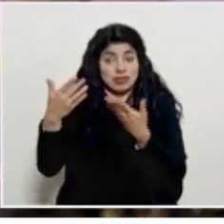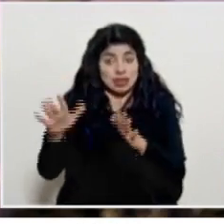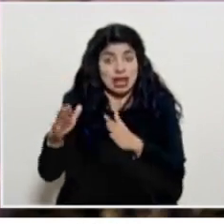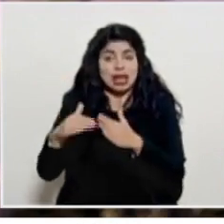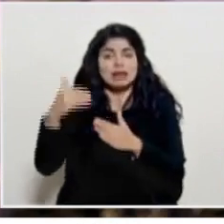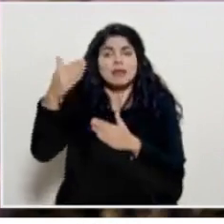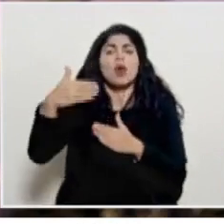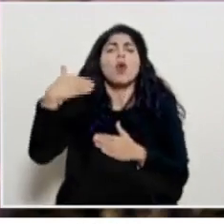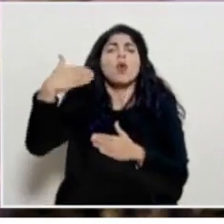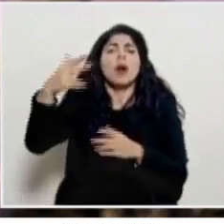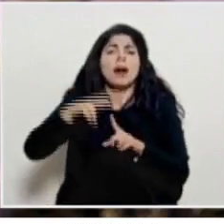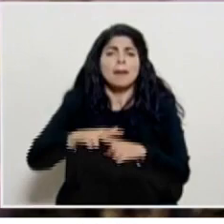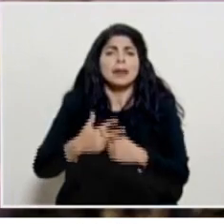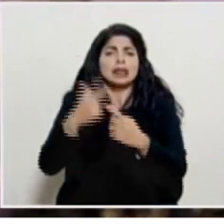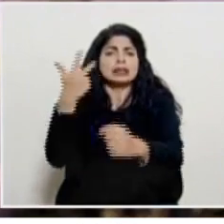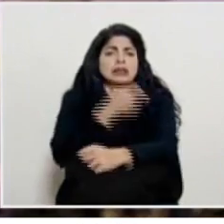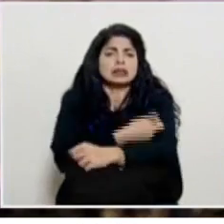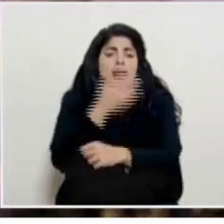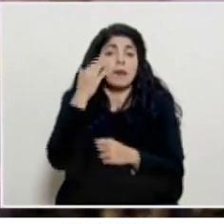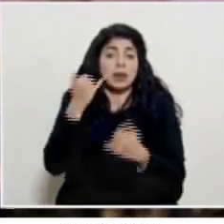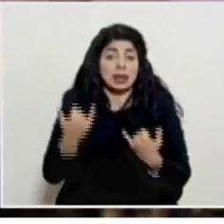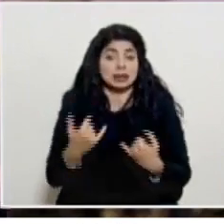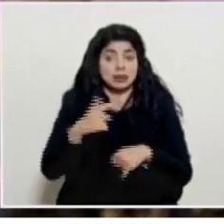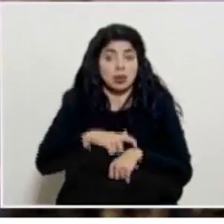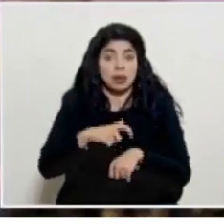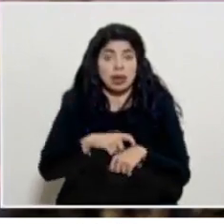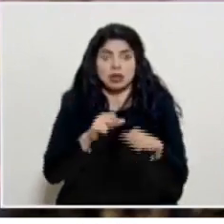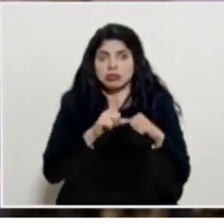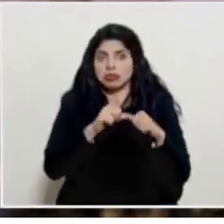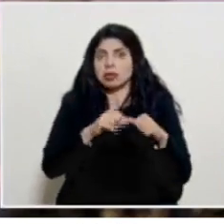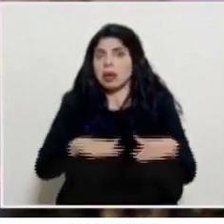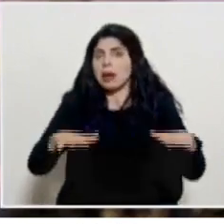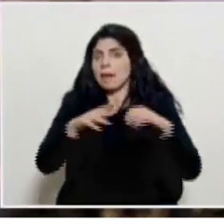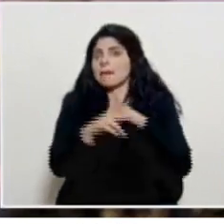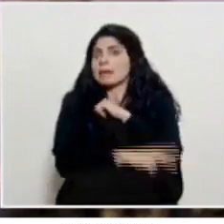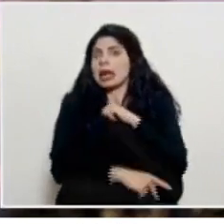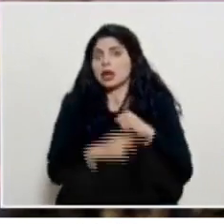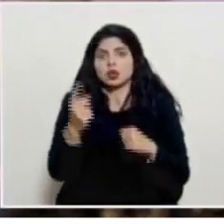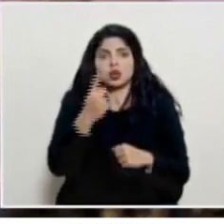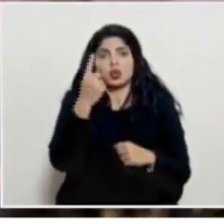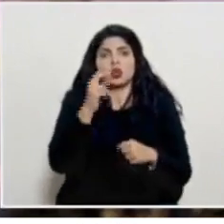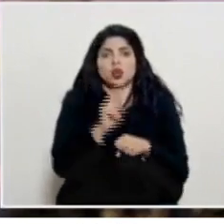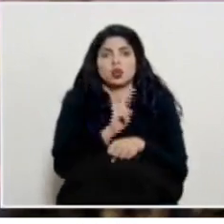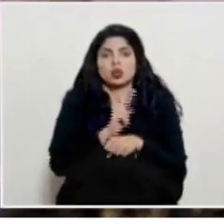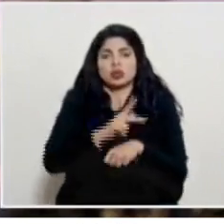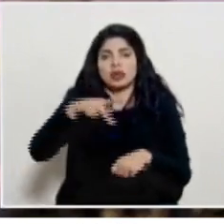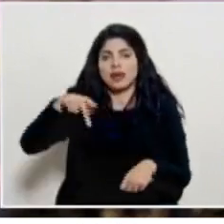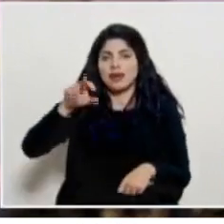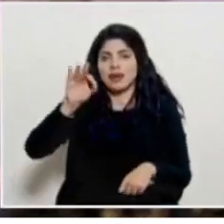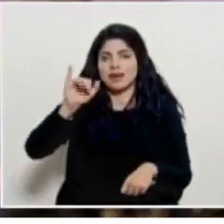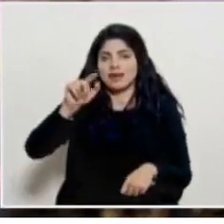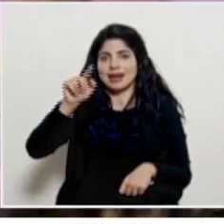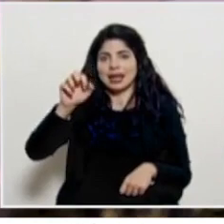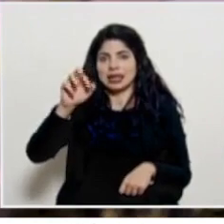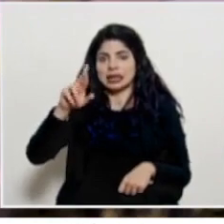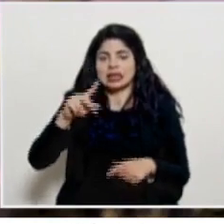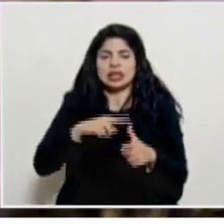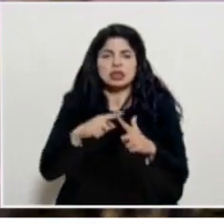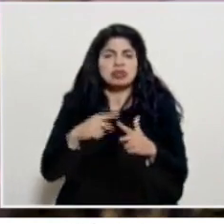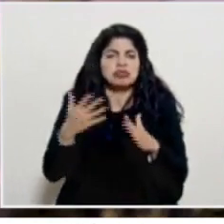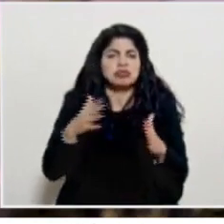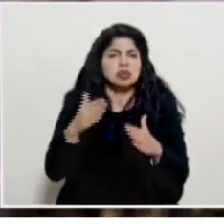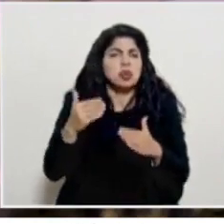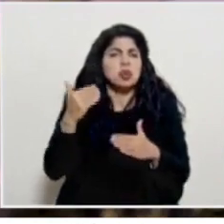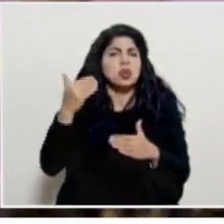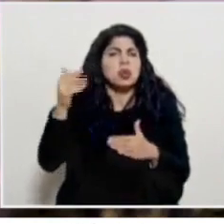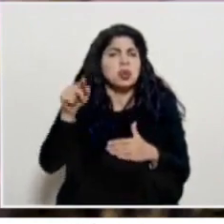empezarían a aplicar verdad porque por el momento continúa el país aplicando solo la vacuna de Pfizer verdad entonces más o menos para cuando